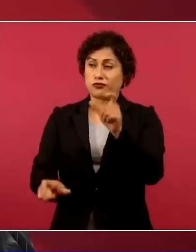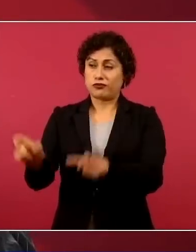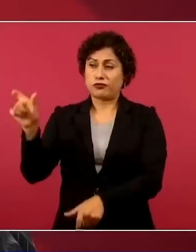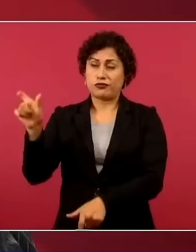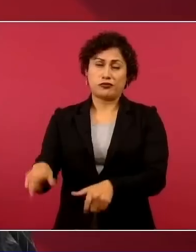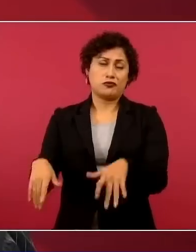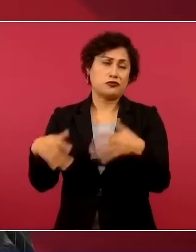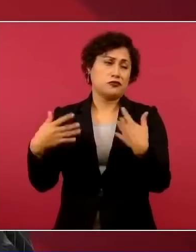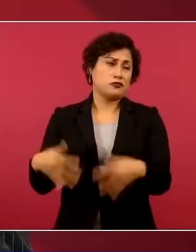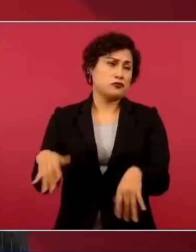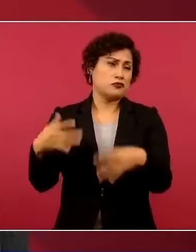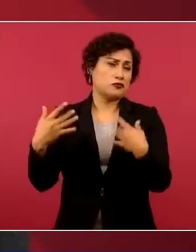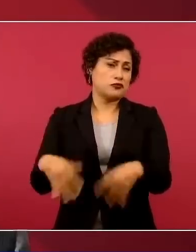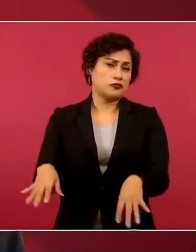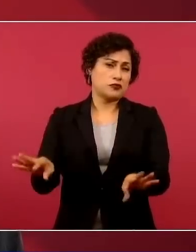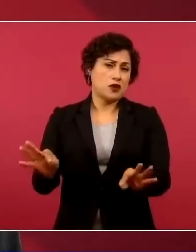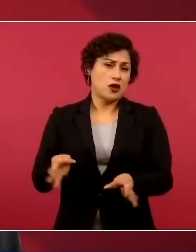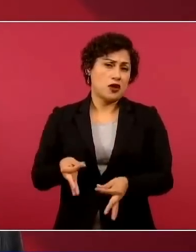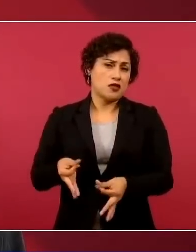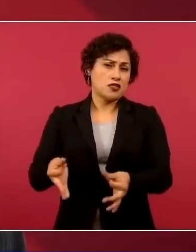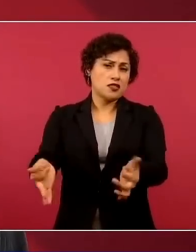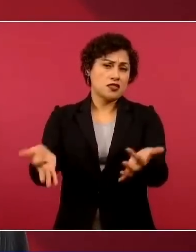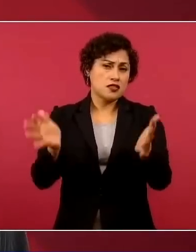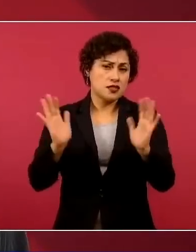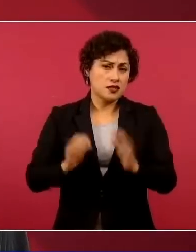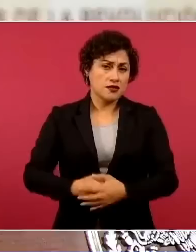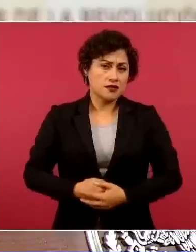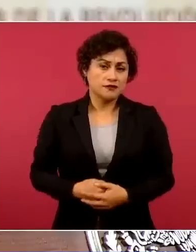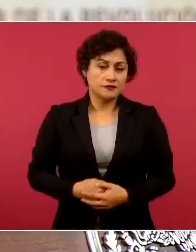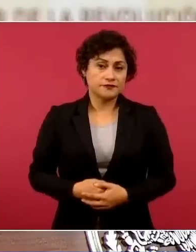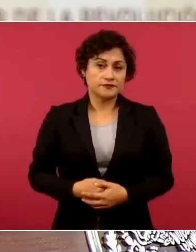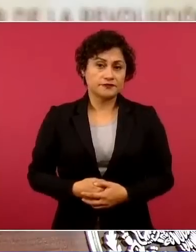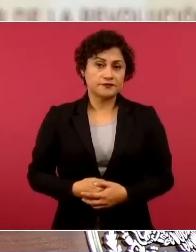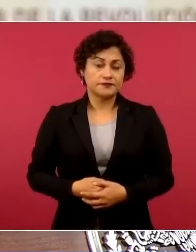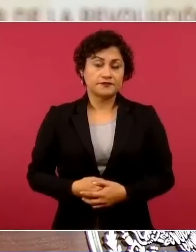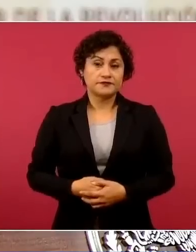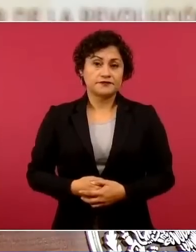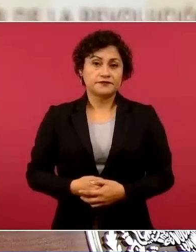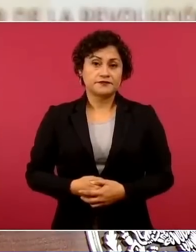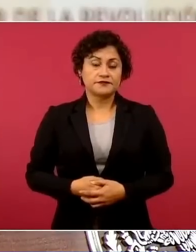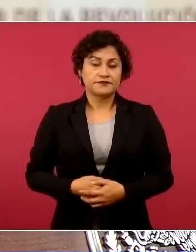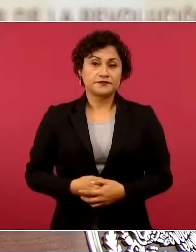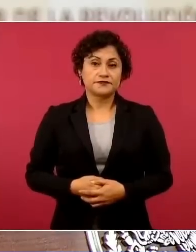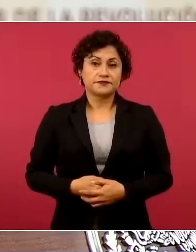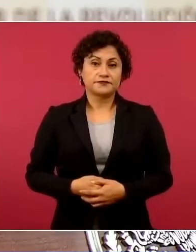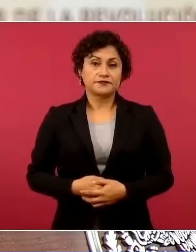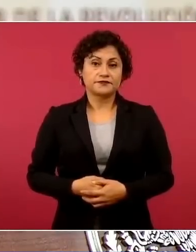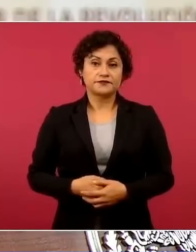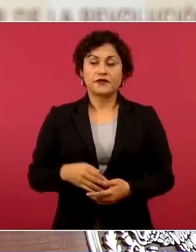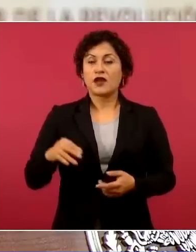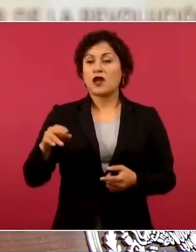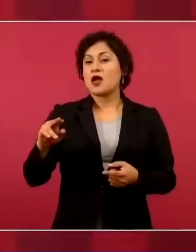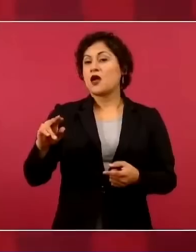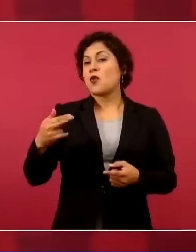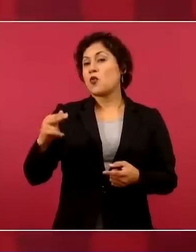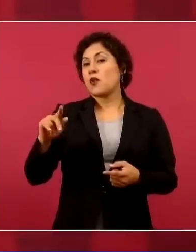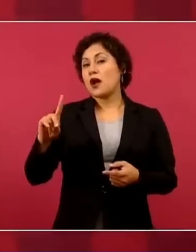Ugalde